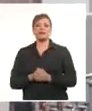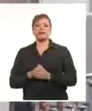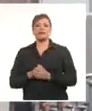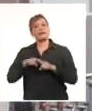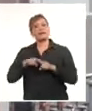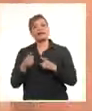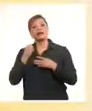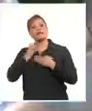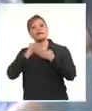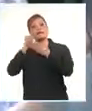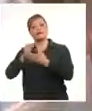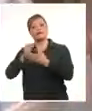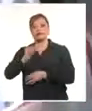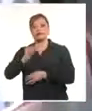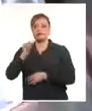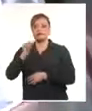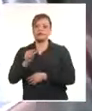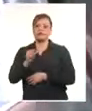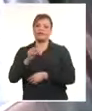ayudar a los pacientes.